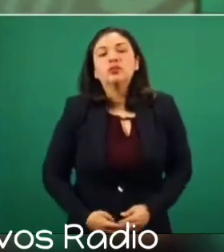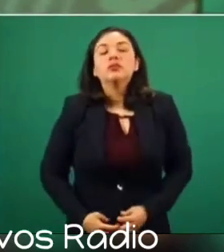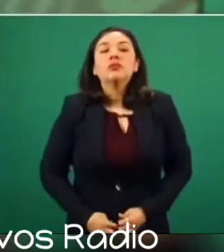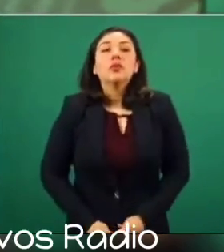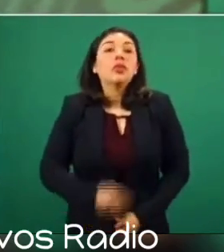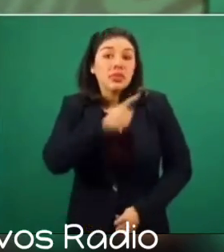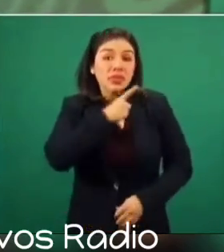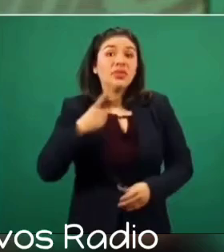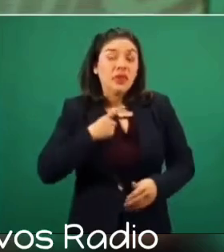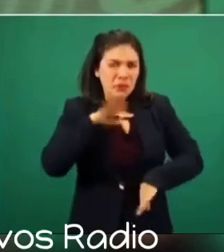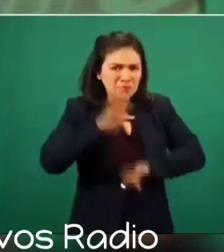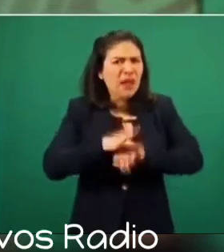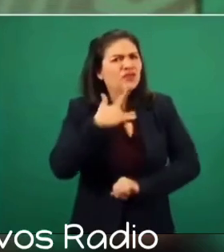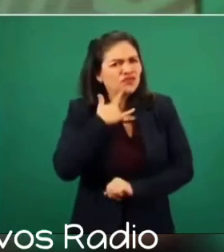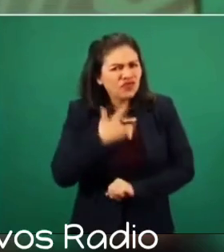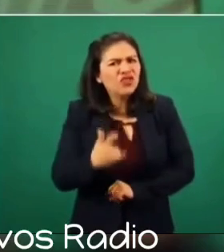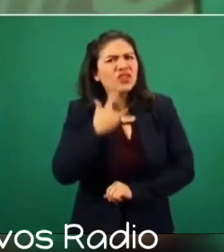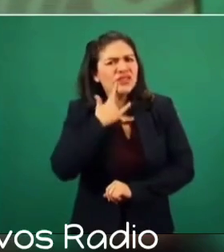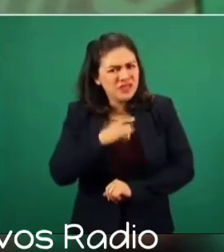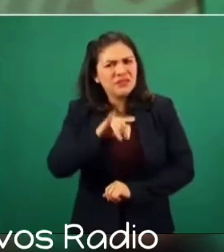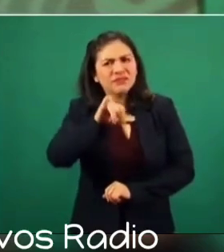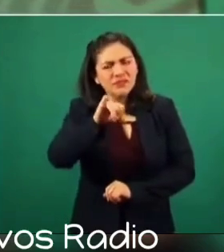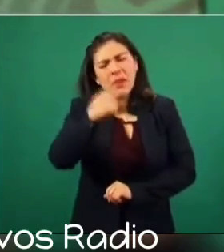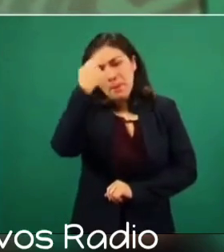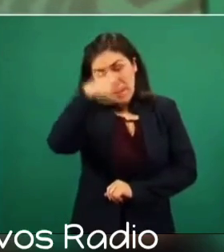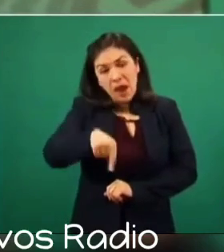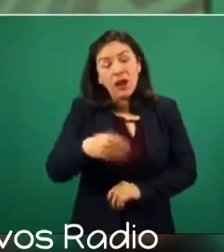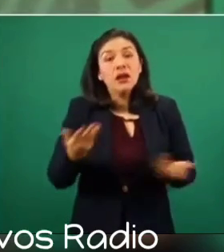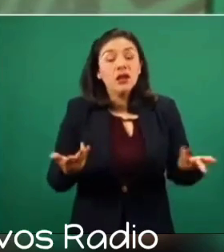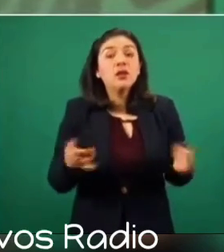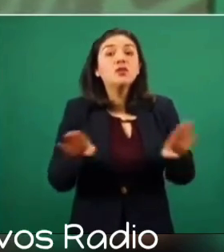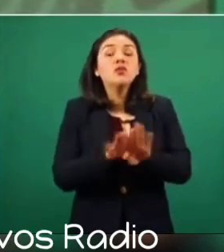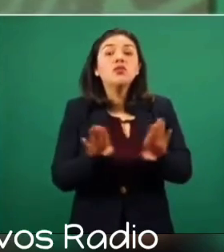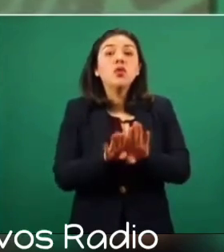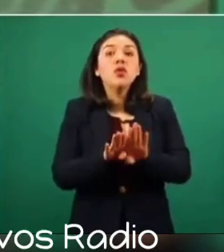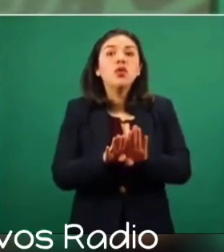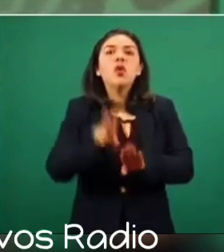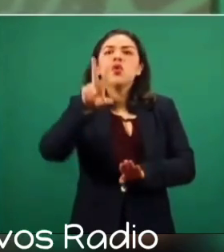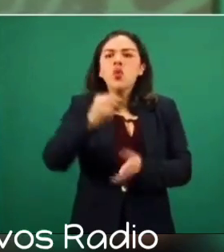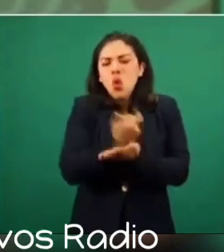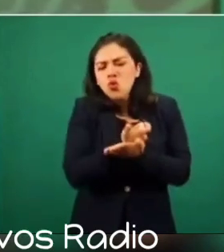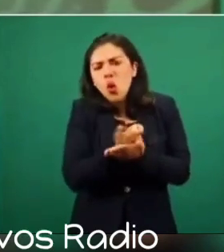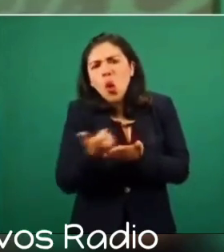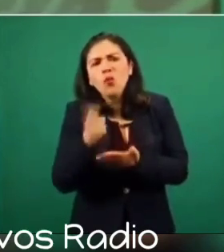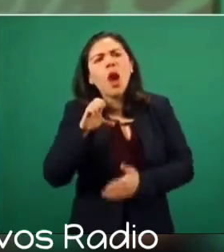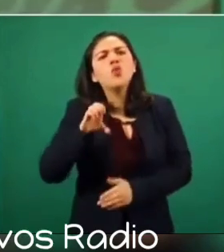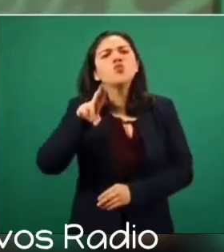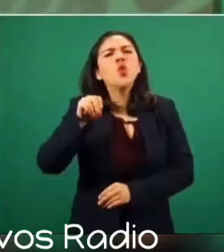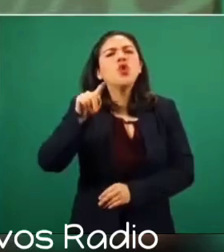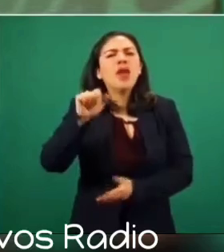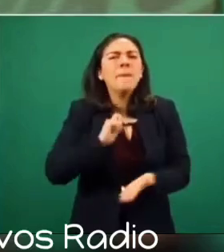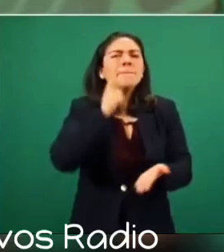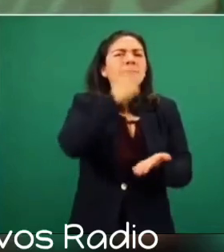Se tiene que hacer un esfuerzo para que no se cobren cuotas